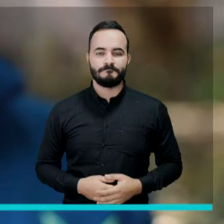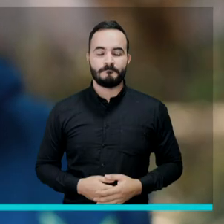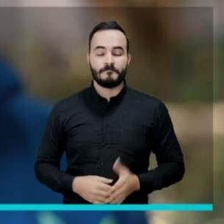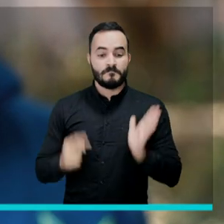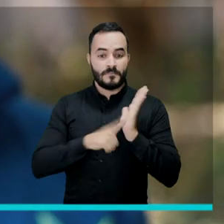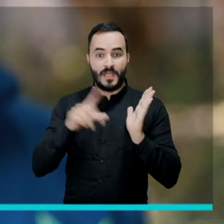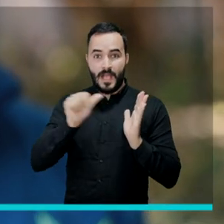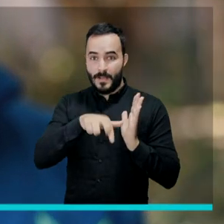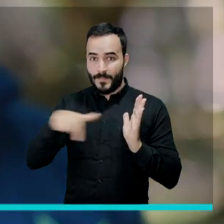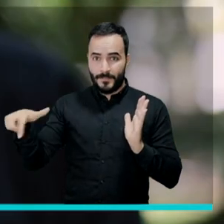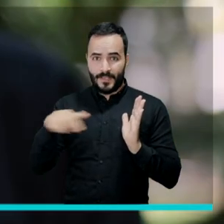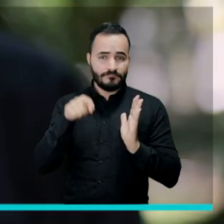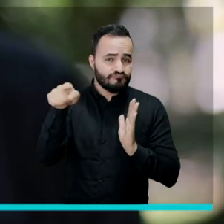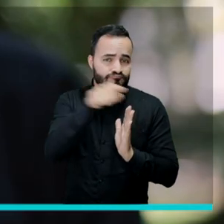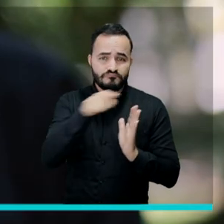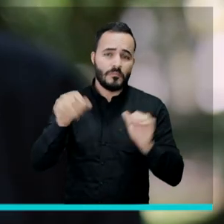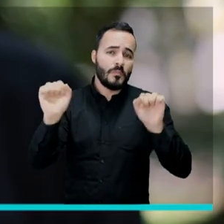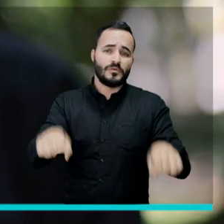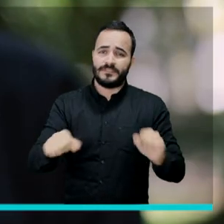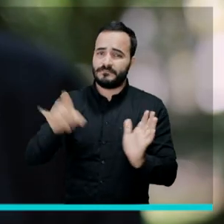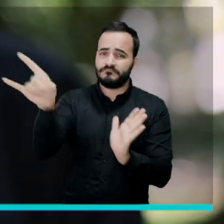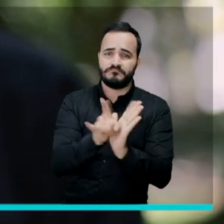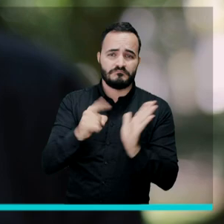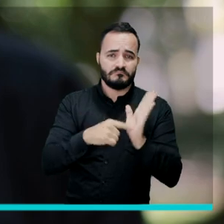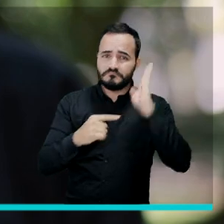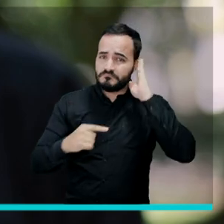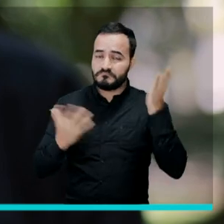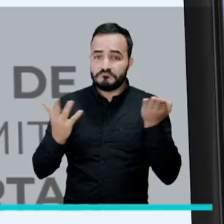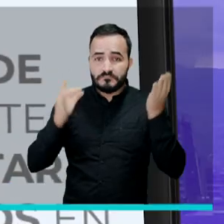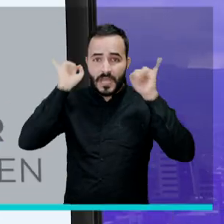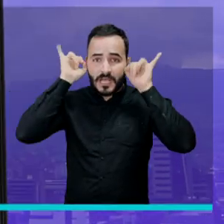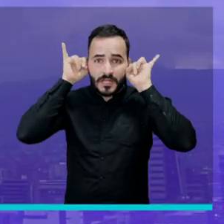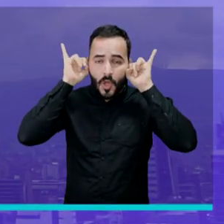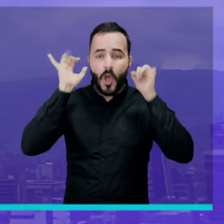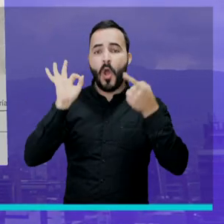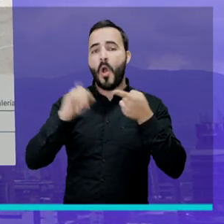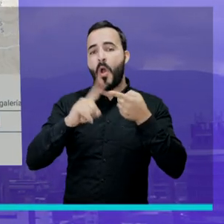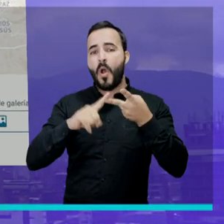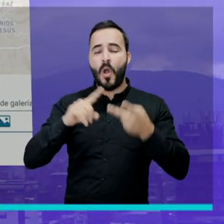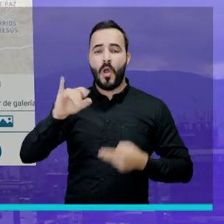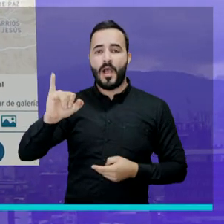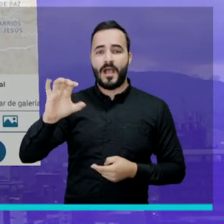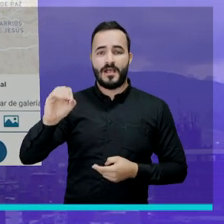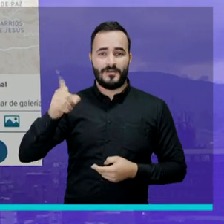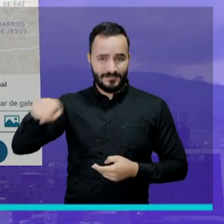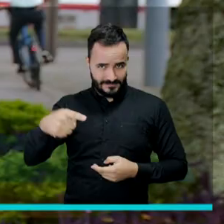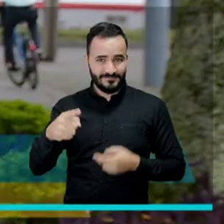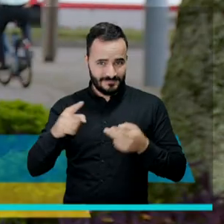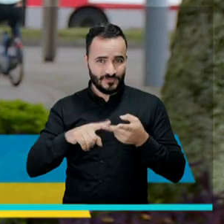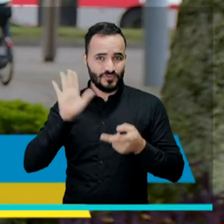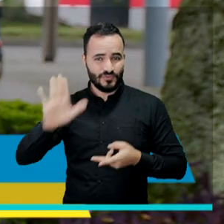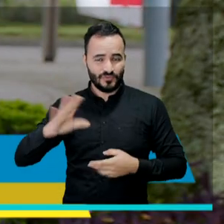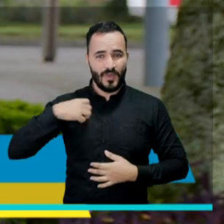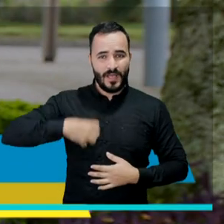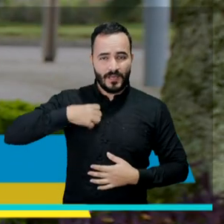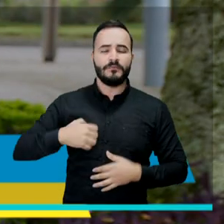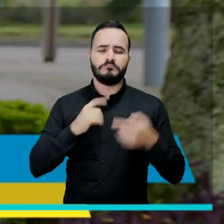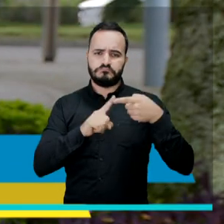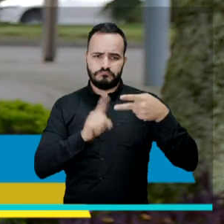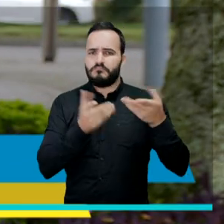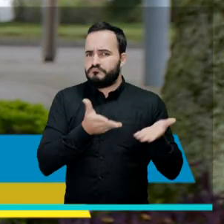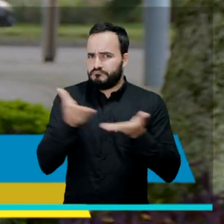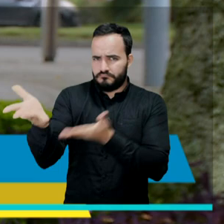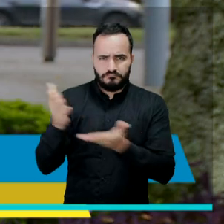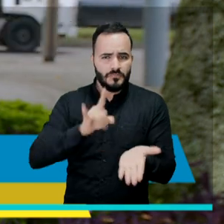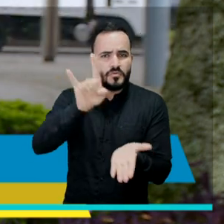Es una aplicación móvil que puedes descargar en tu celular, Android, iOS, para reportar huecos en la ciudad.